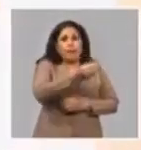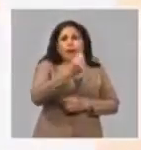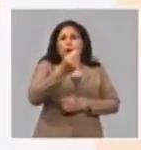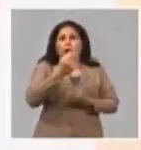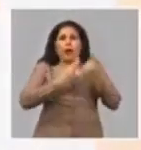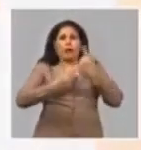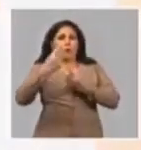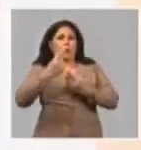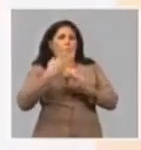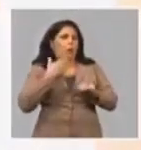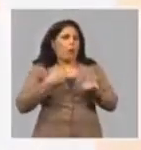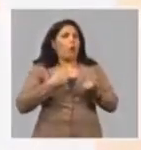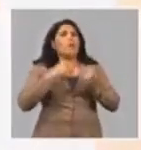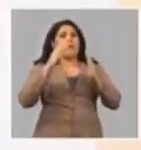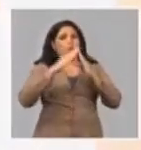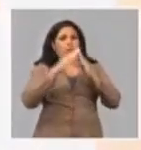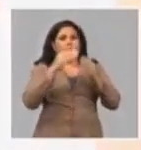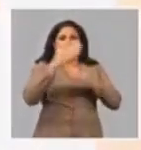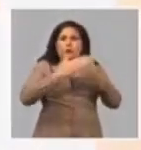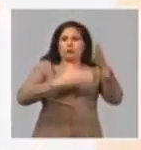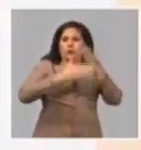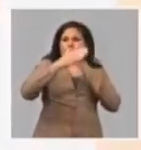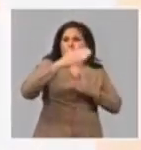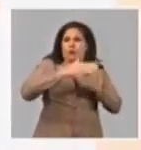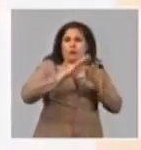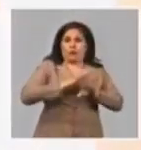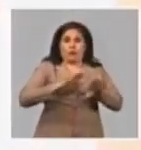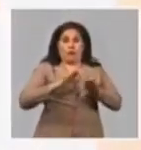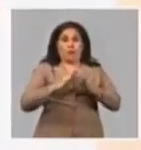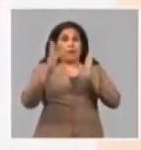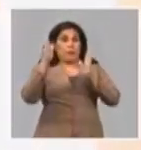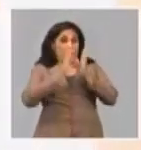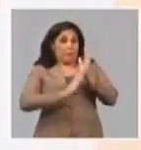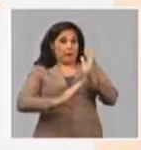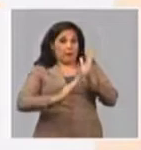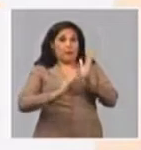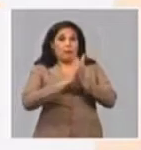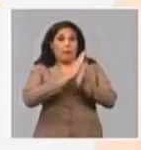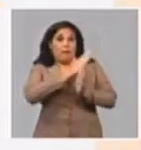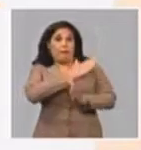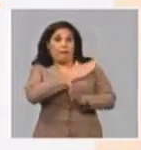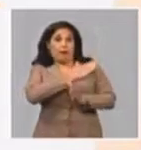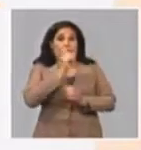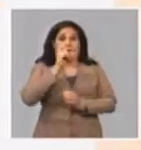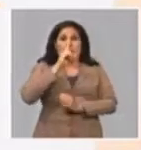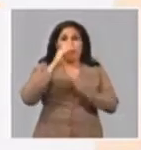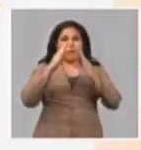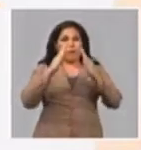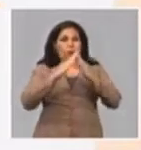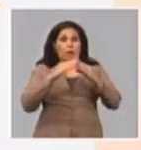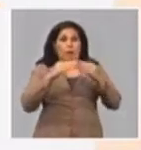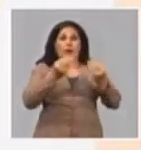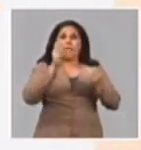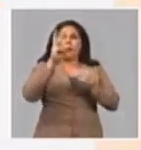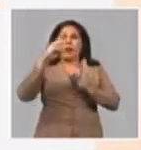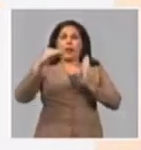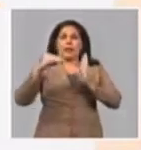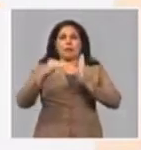todas las vías que tenemos en el plan. En el mes de marzo terminamos 3